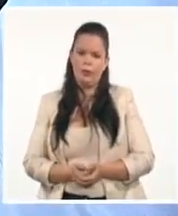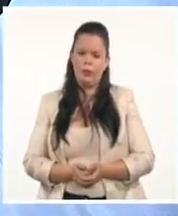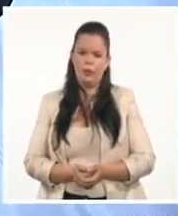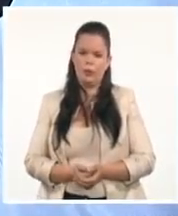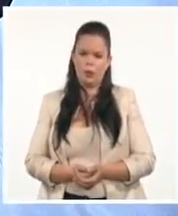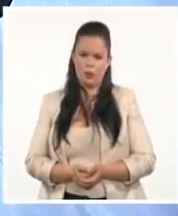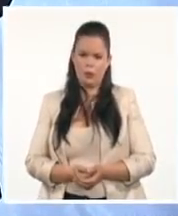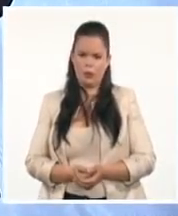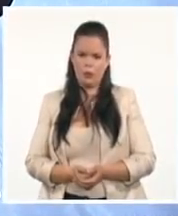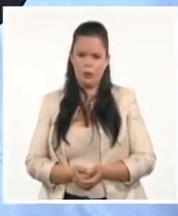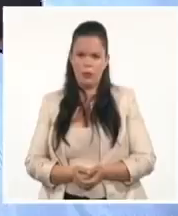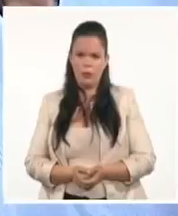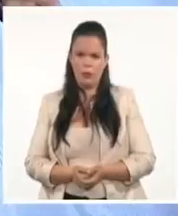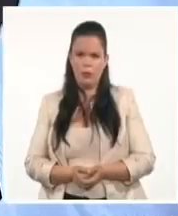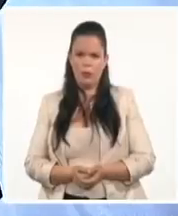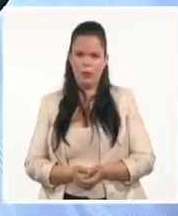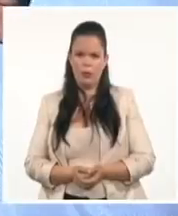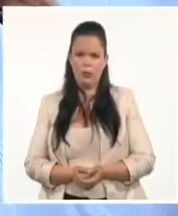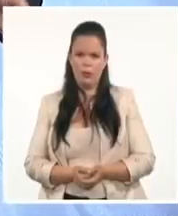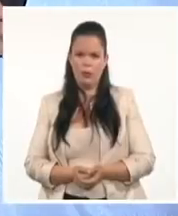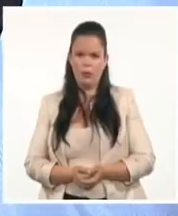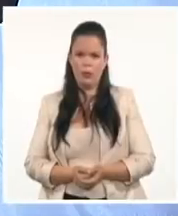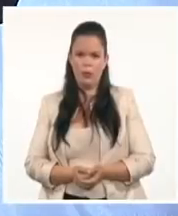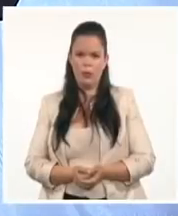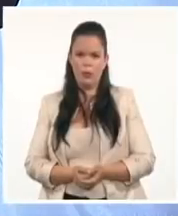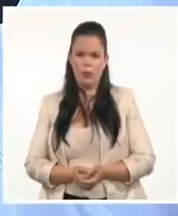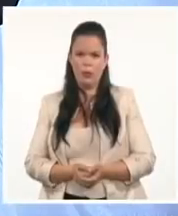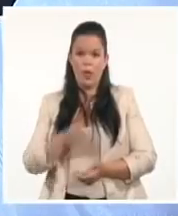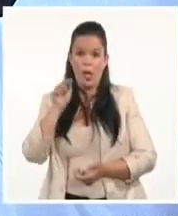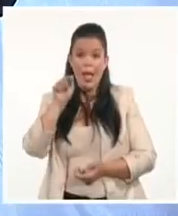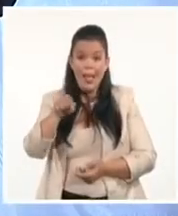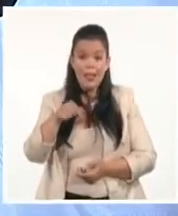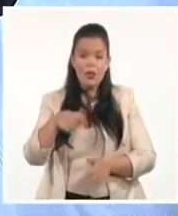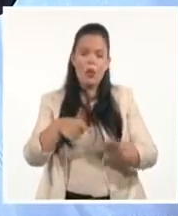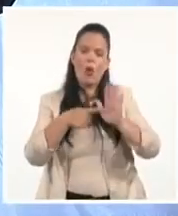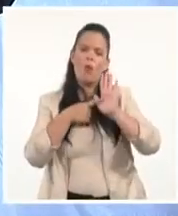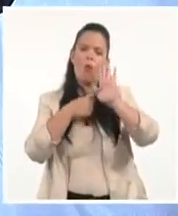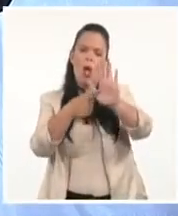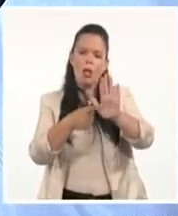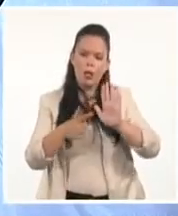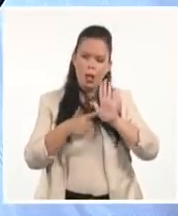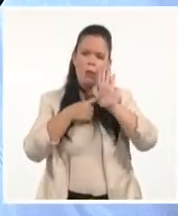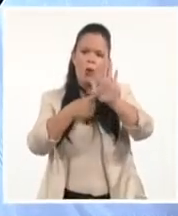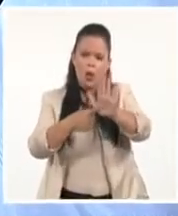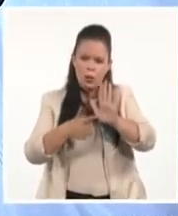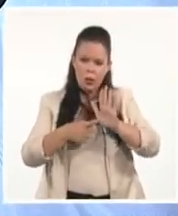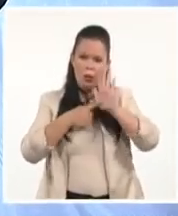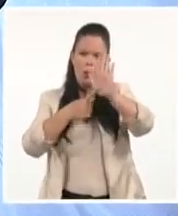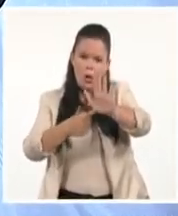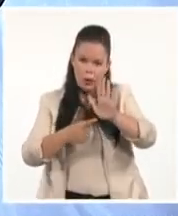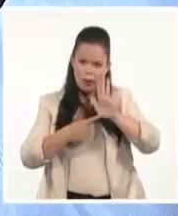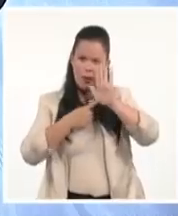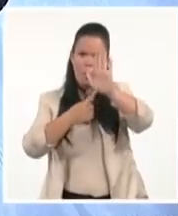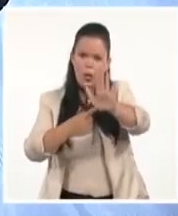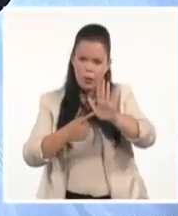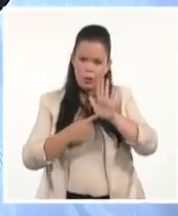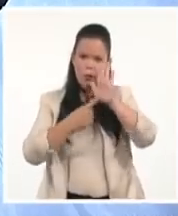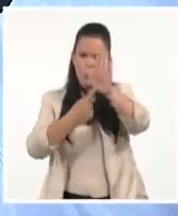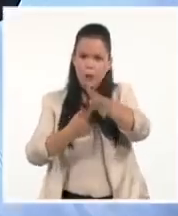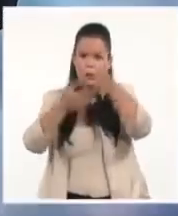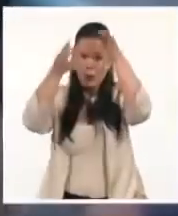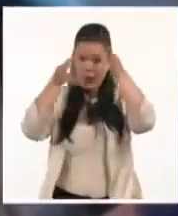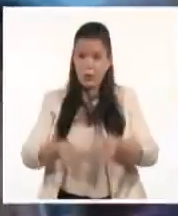en Las Tunas. Son imágenes que hemos estado viendo durante todas estas jornadas y que demuestran las acciones de vandalismo,